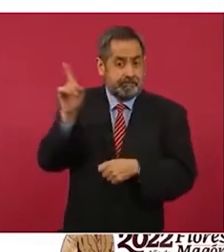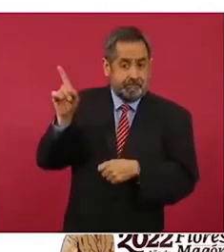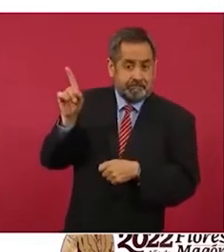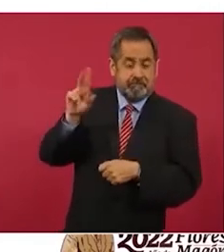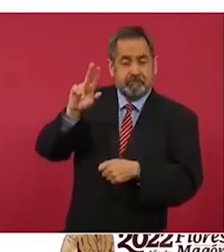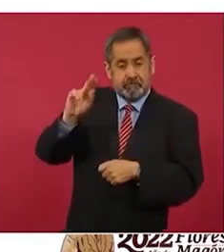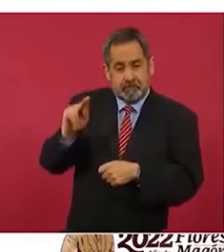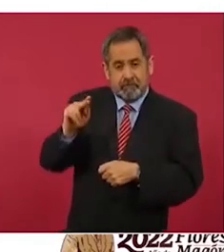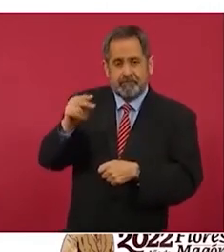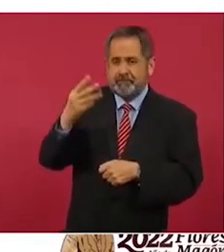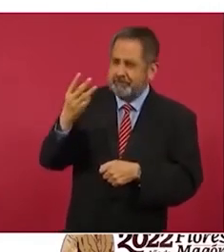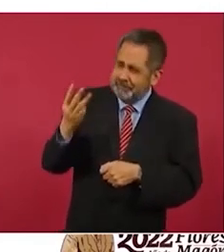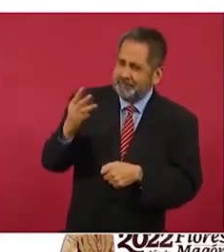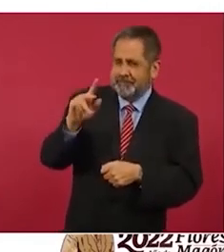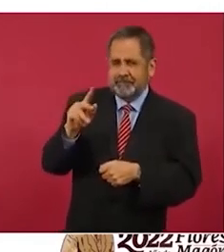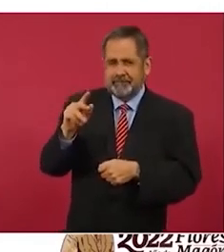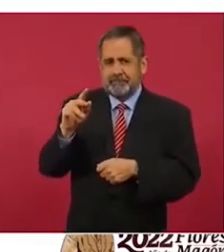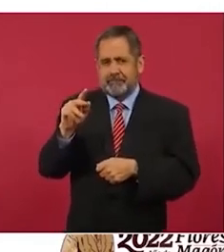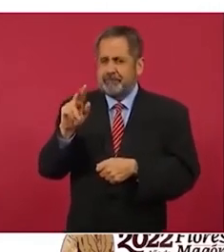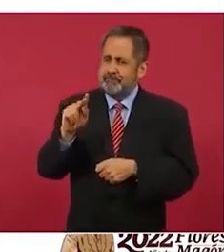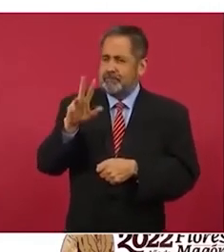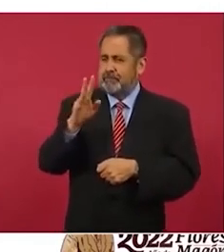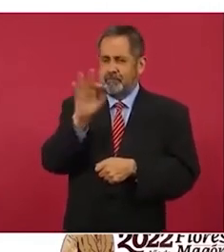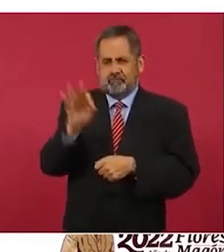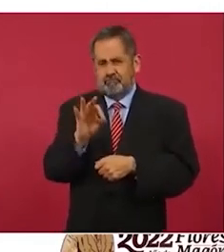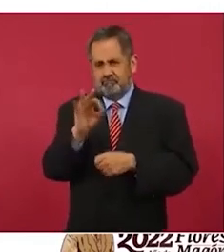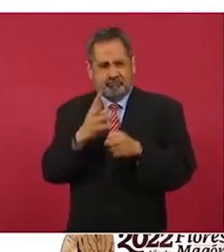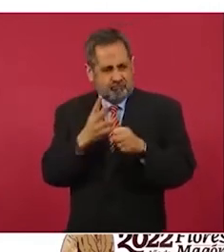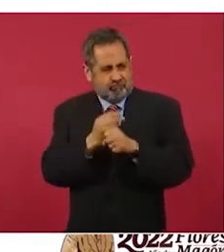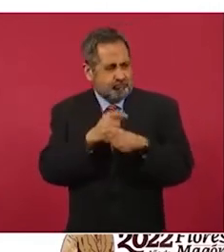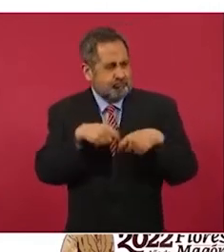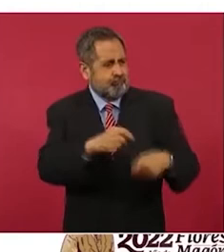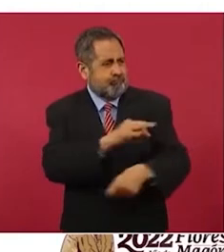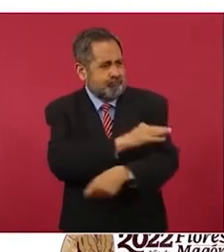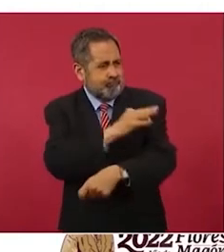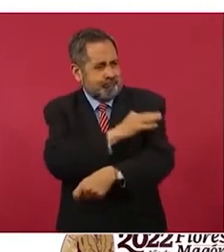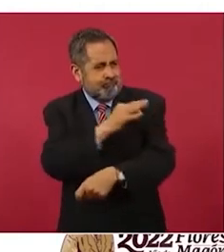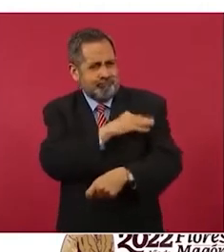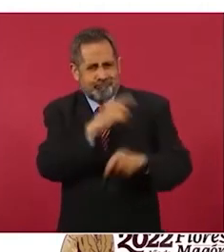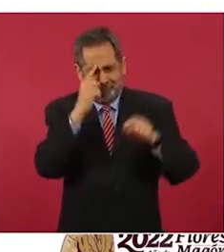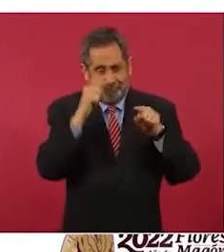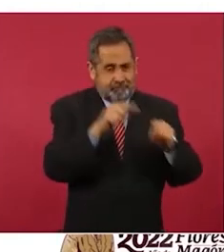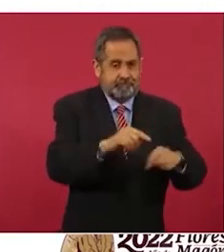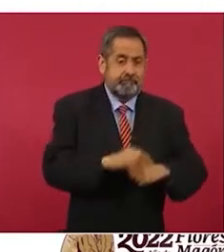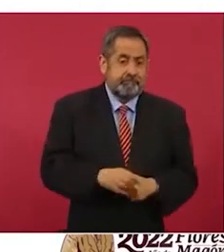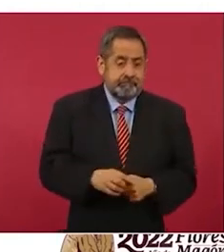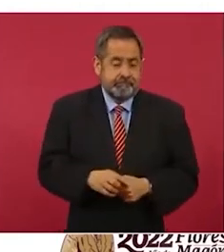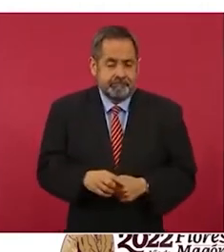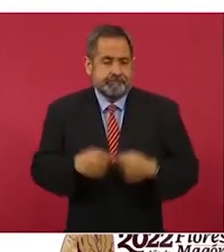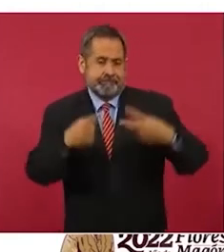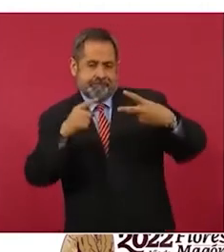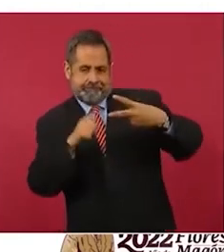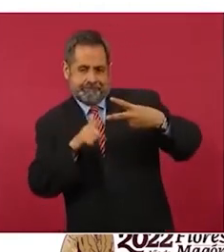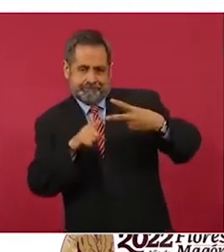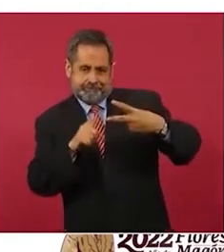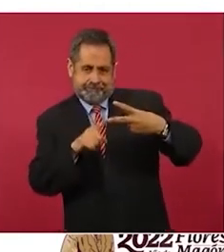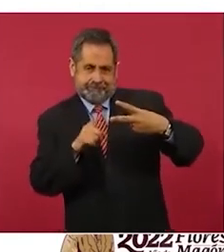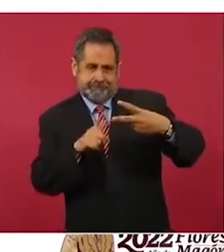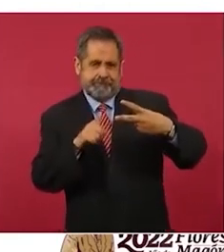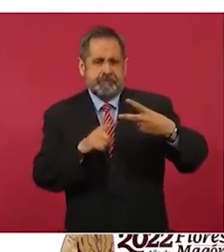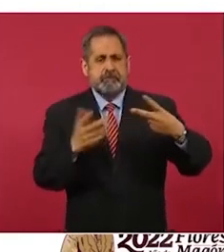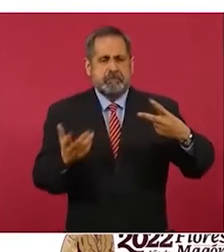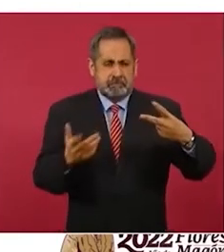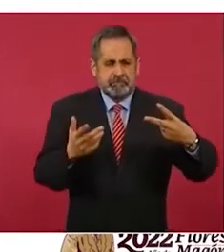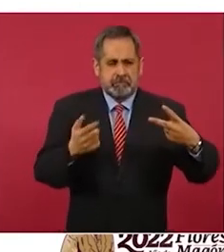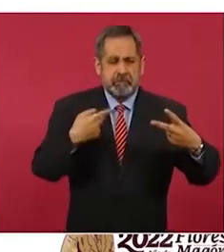en los refuerzos hemos avanzado muy bien en este segmento de prioridad alta esquema primario 98